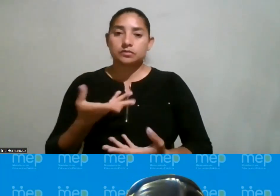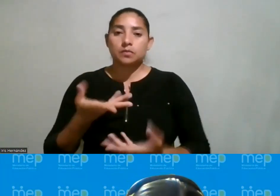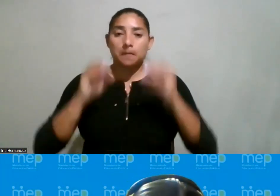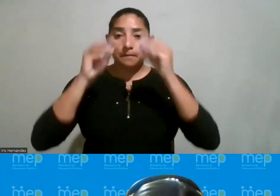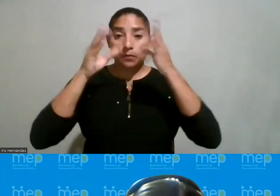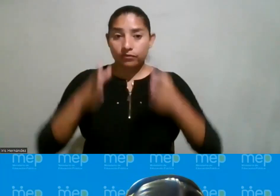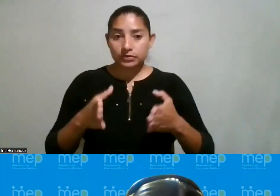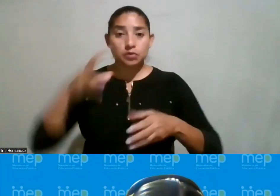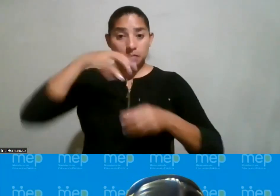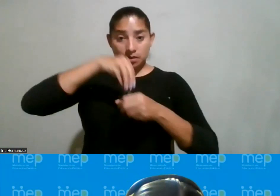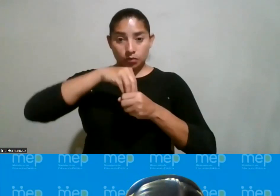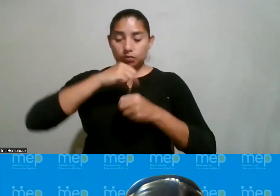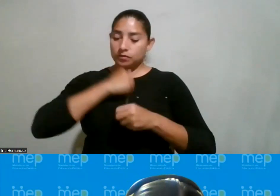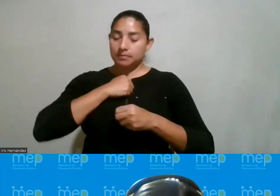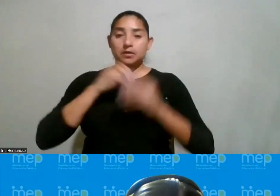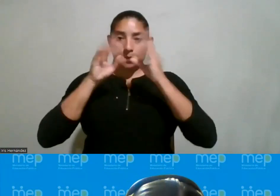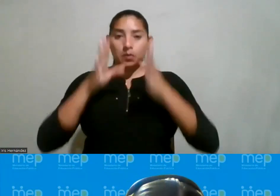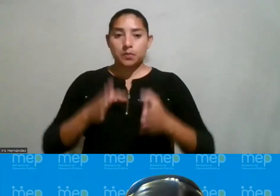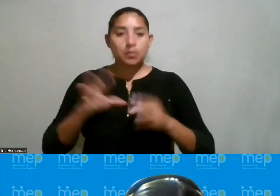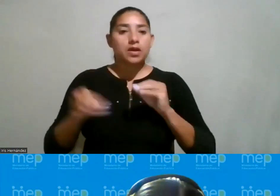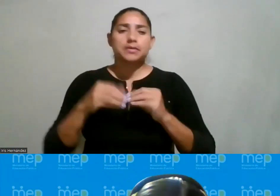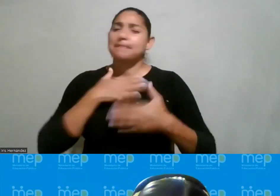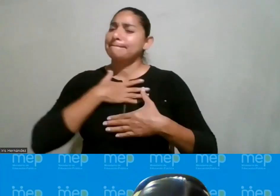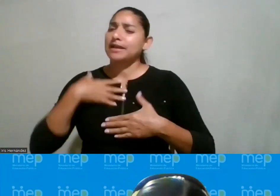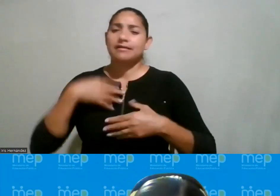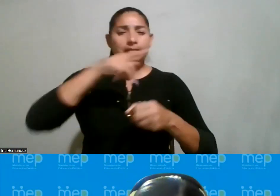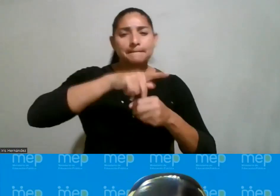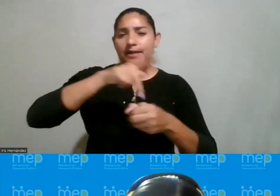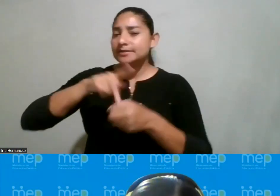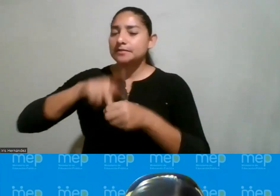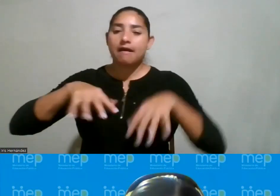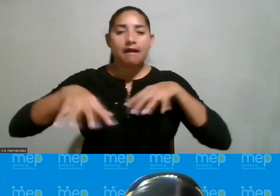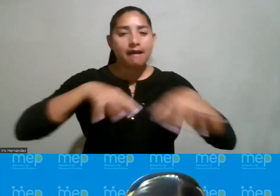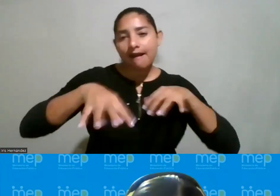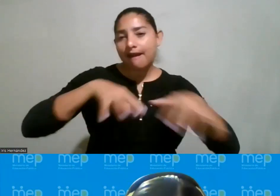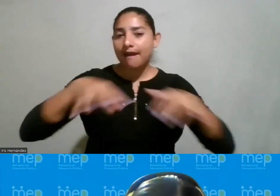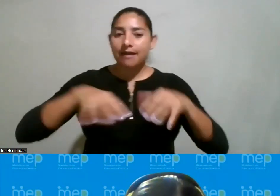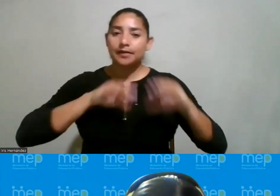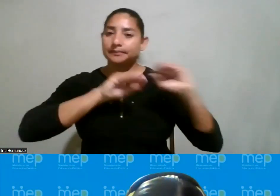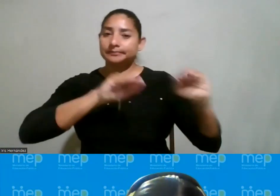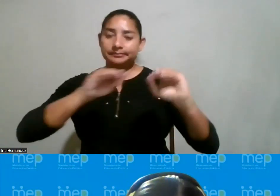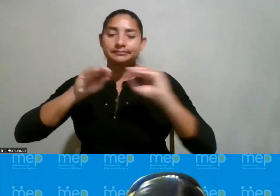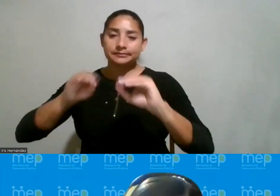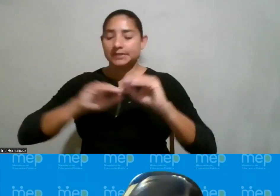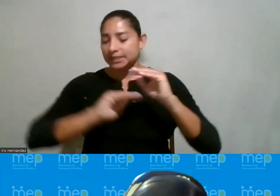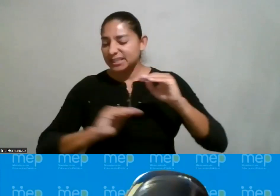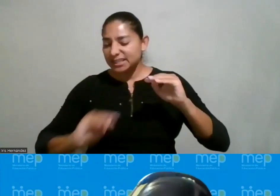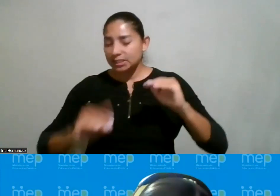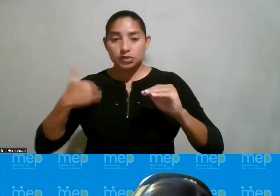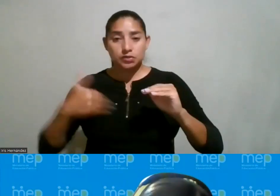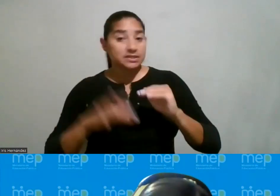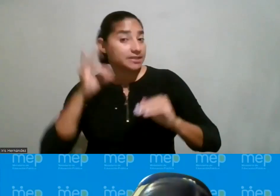me incluyo como docente porque además me encanta participar en actividades para niños niñas y